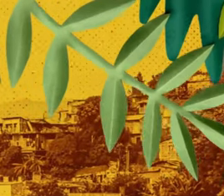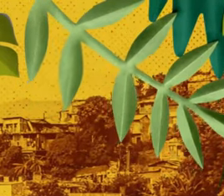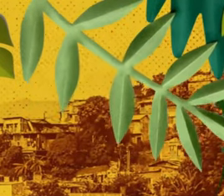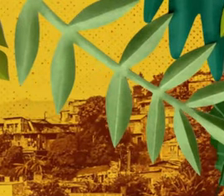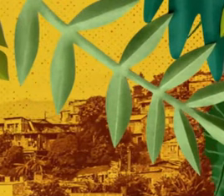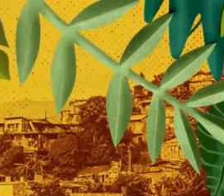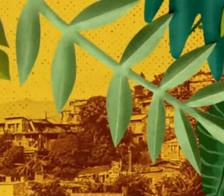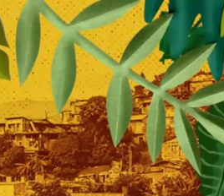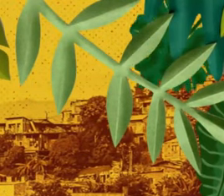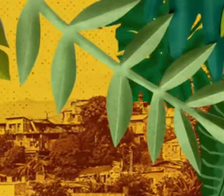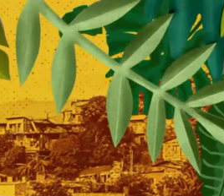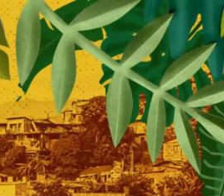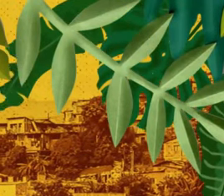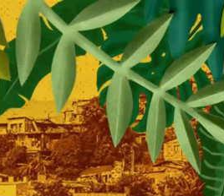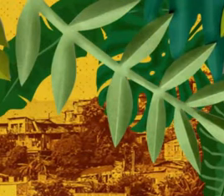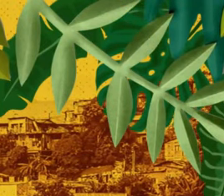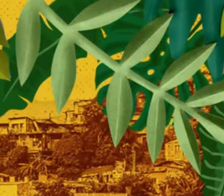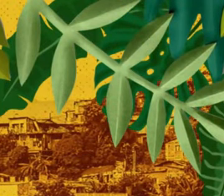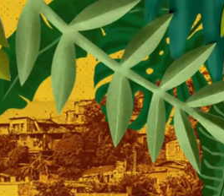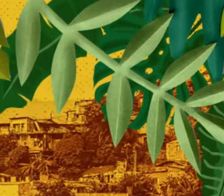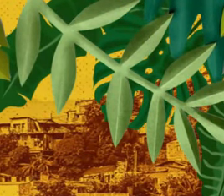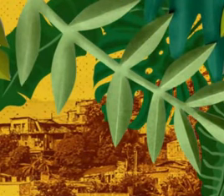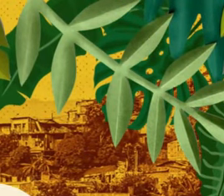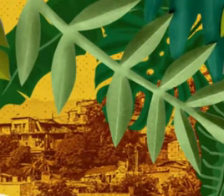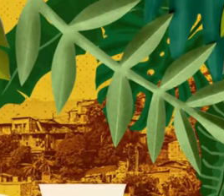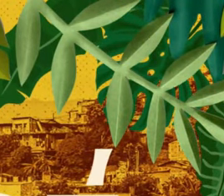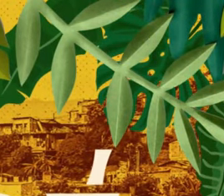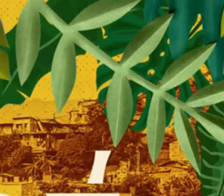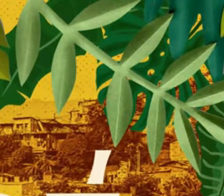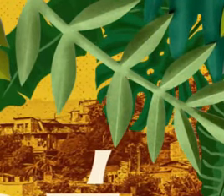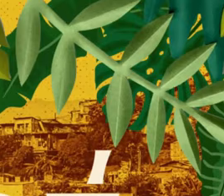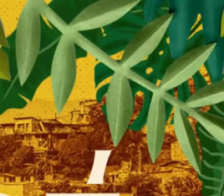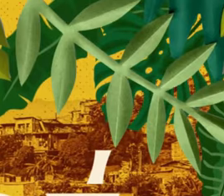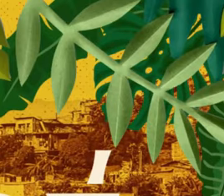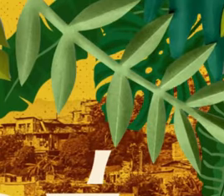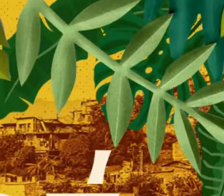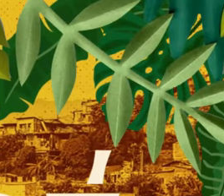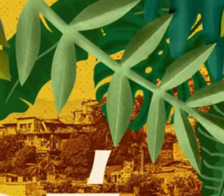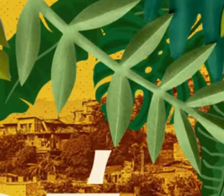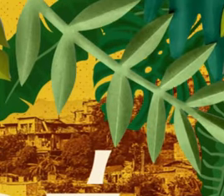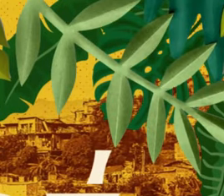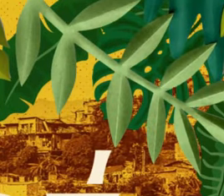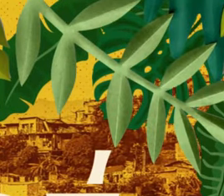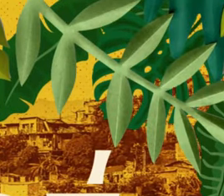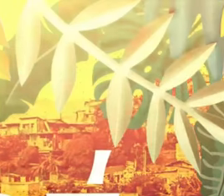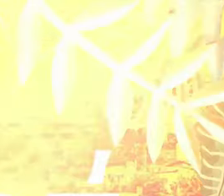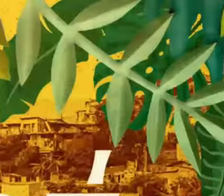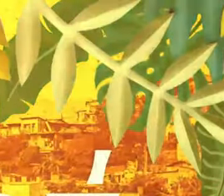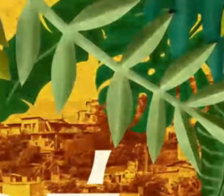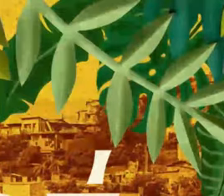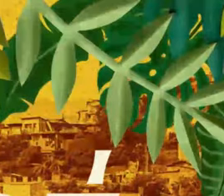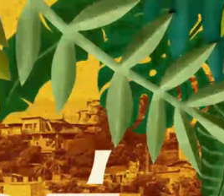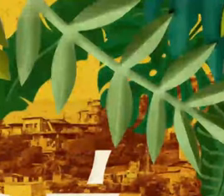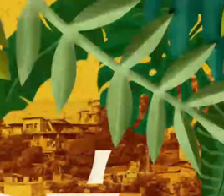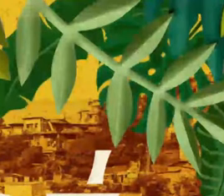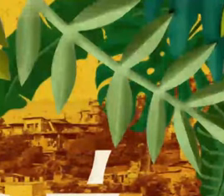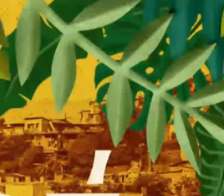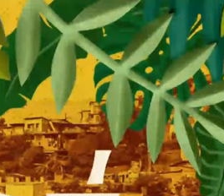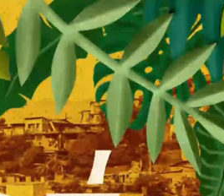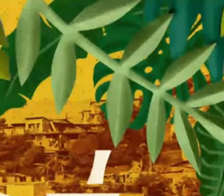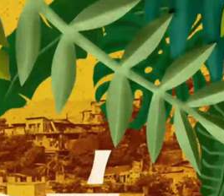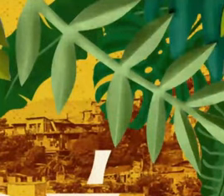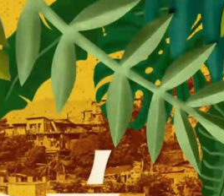Si lo ve, como pesebre natural hacia un turismo comunitario sostenible. Esta es nuestra guía